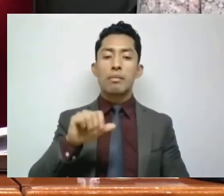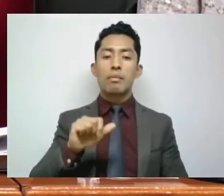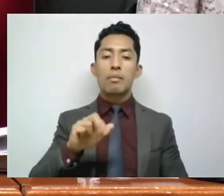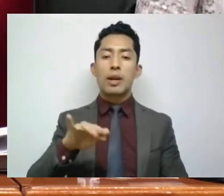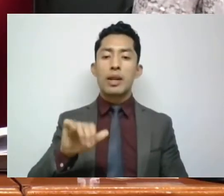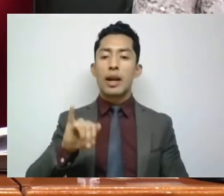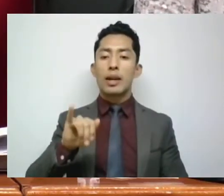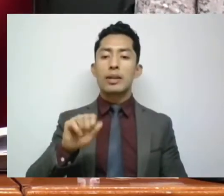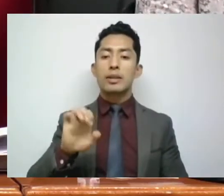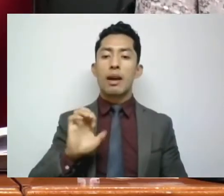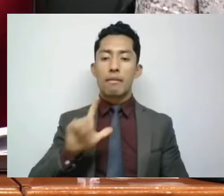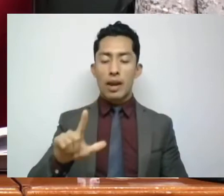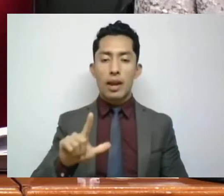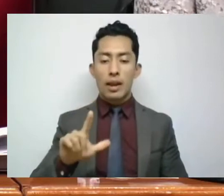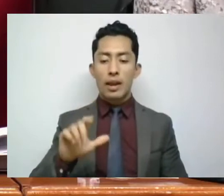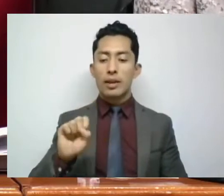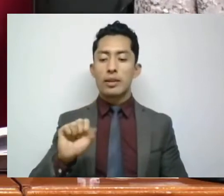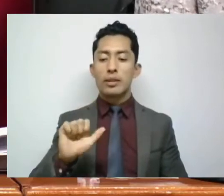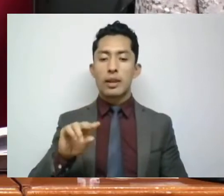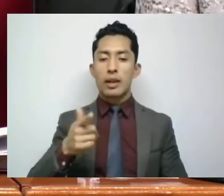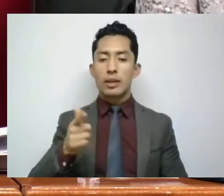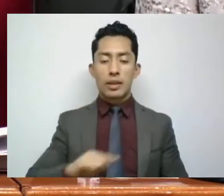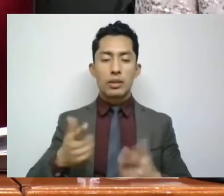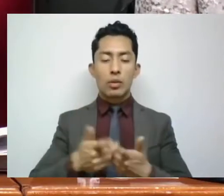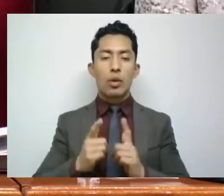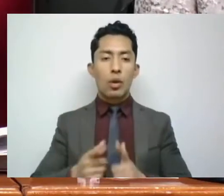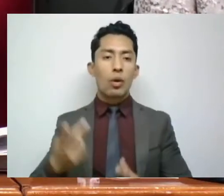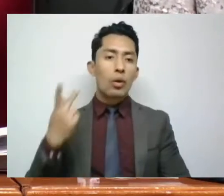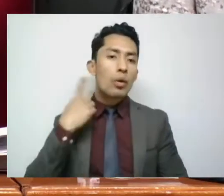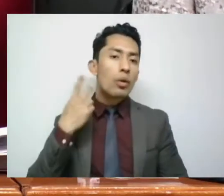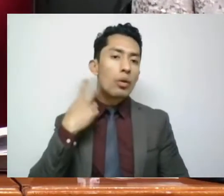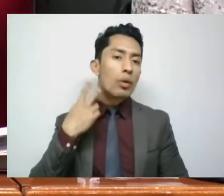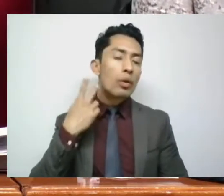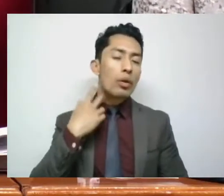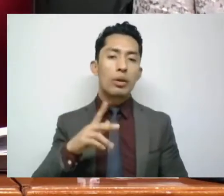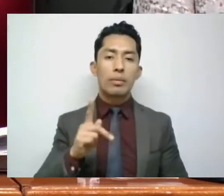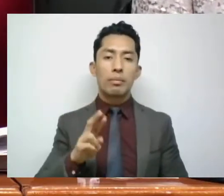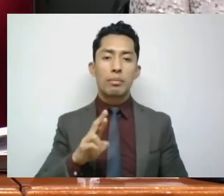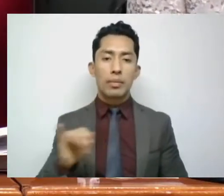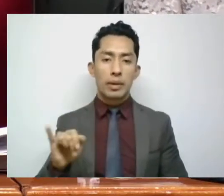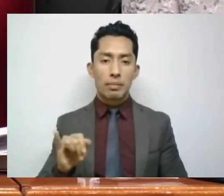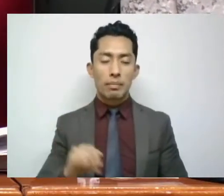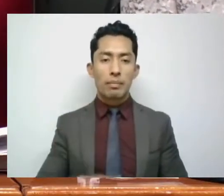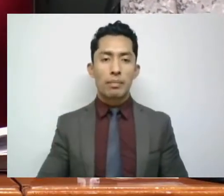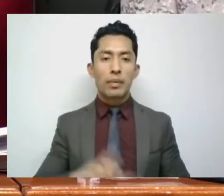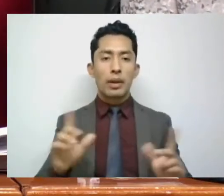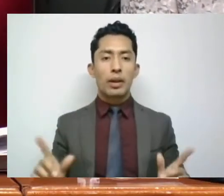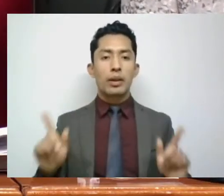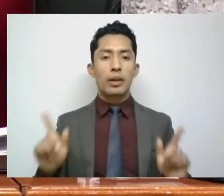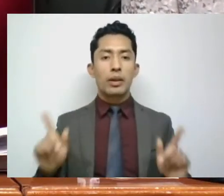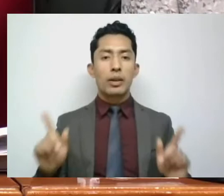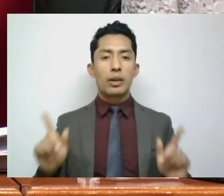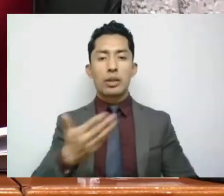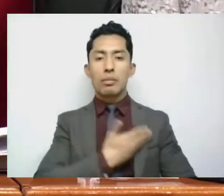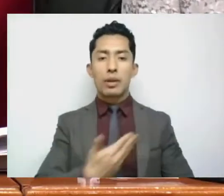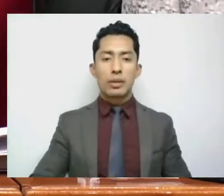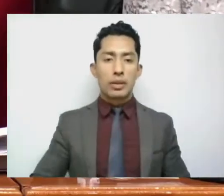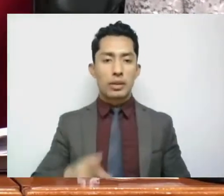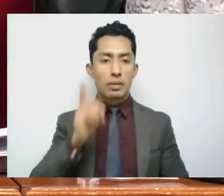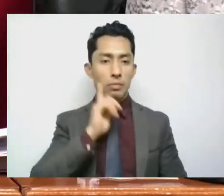Sánchez Holguín, Grupo Parlamentario PRI. Es cuanto, presidenta. Secretaria,